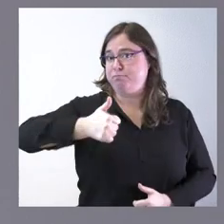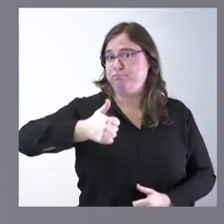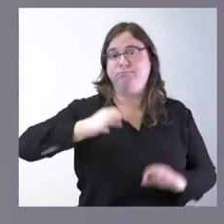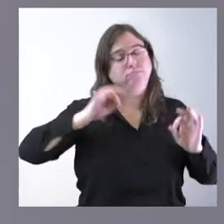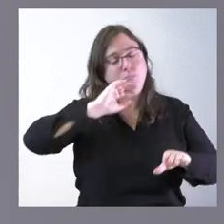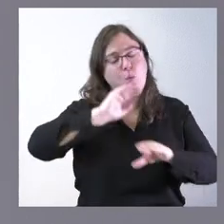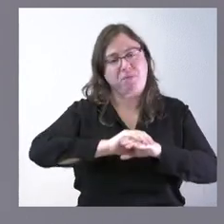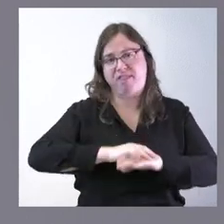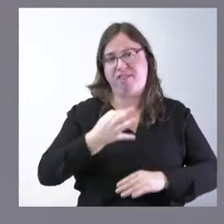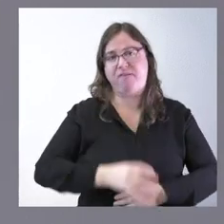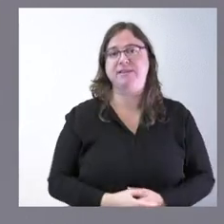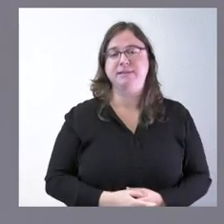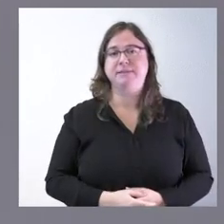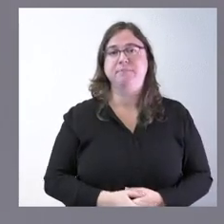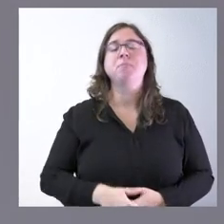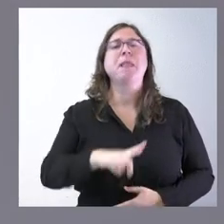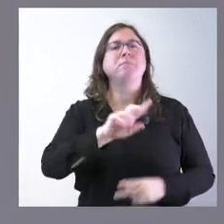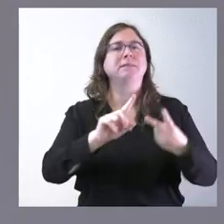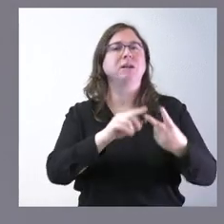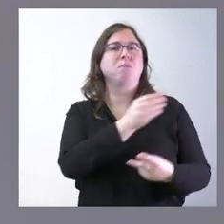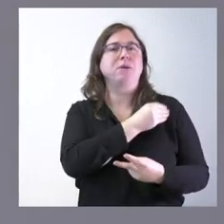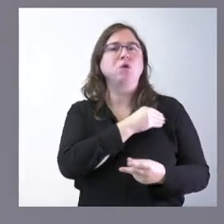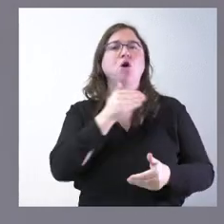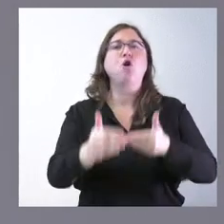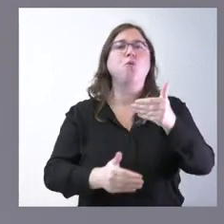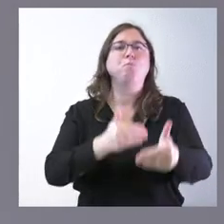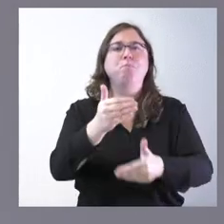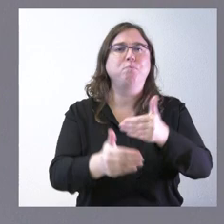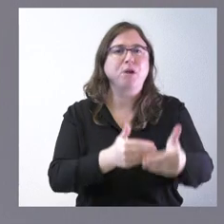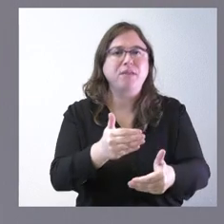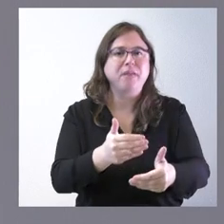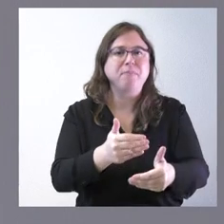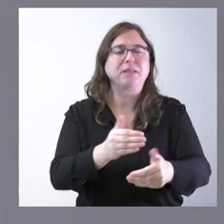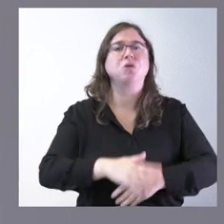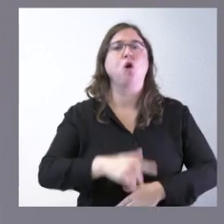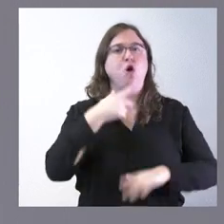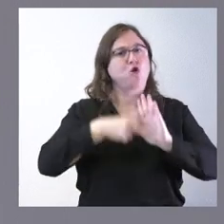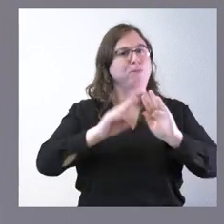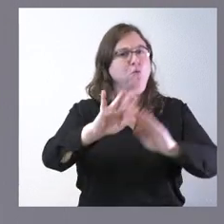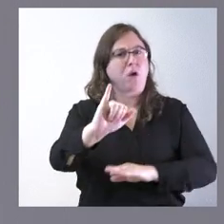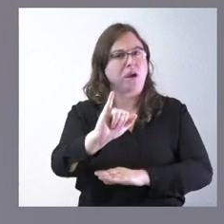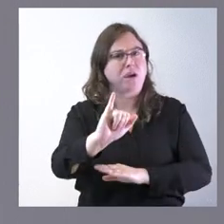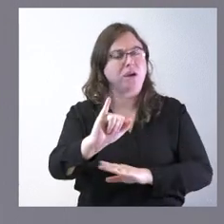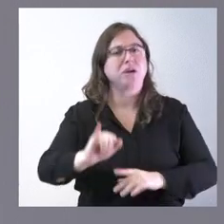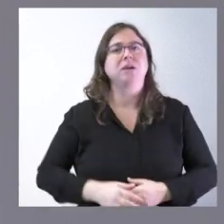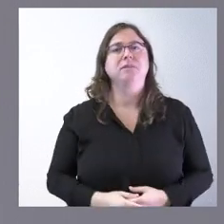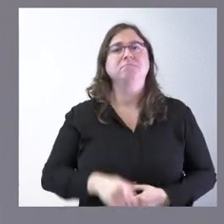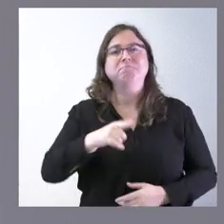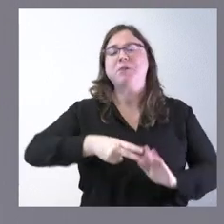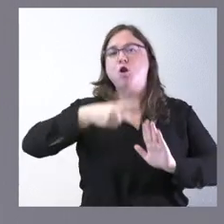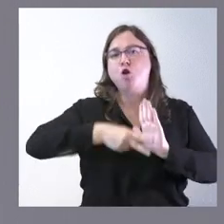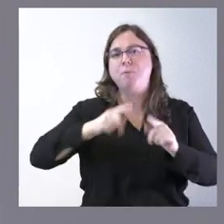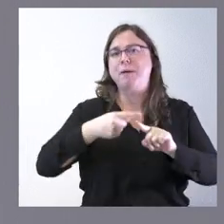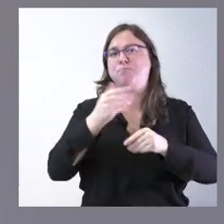hacerse es cumplir y luego por otra parte me preguntaba usted por los procedimientos de declaración BIC tiene su procedimiento y tiene su norma y por tanto a esa norma y a ese